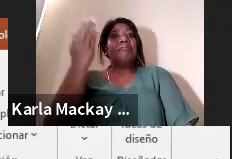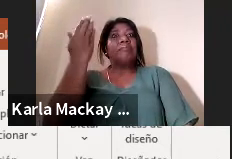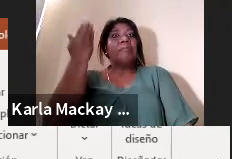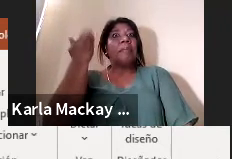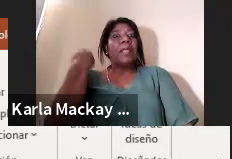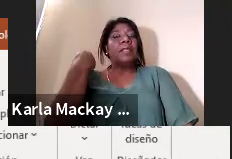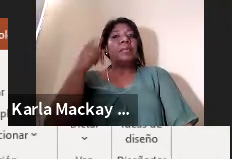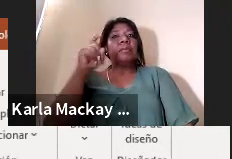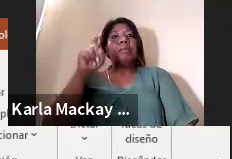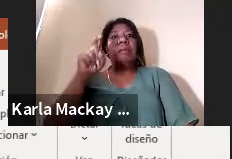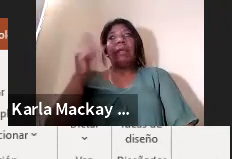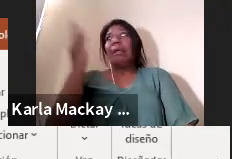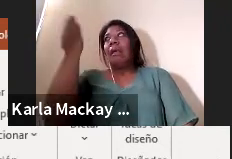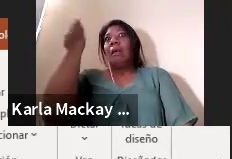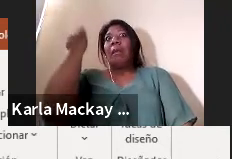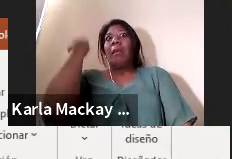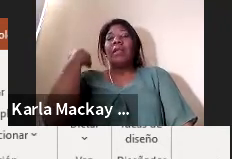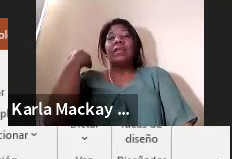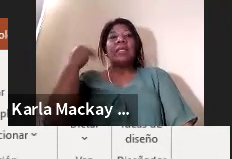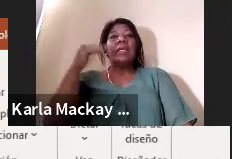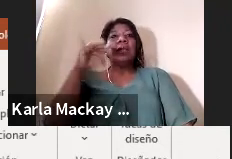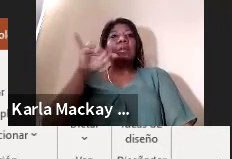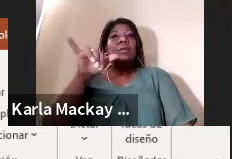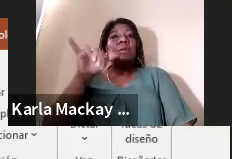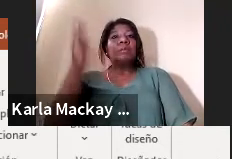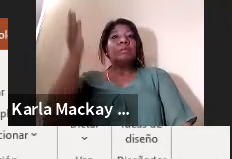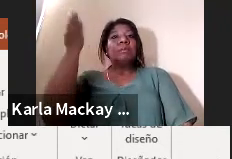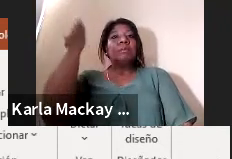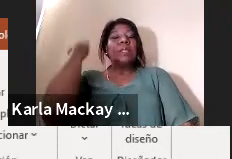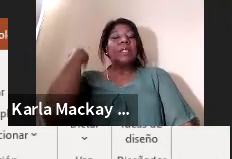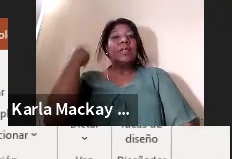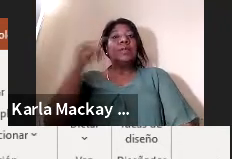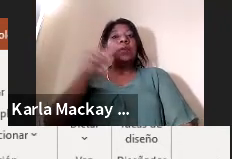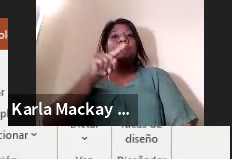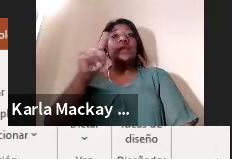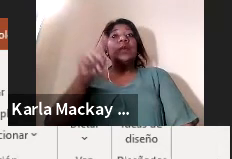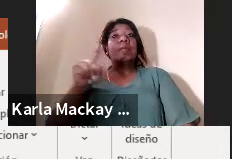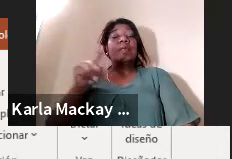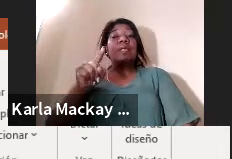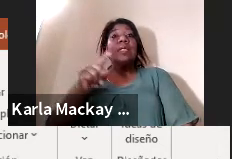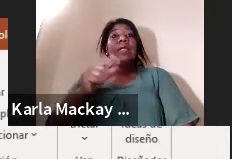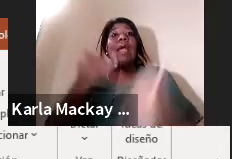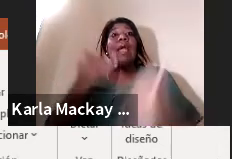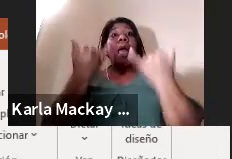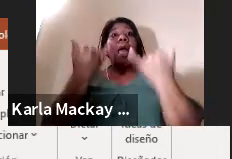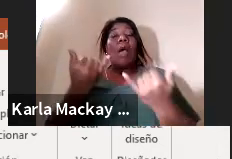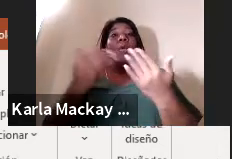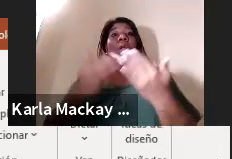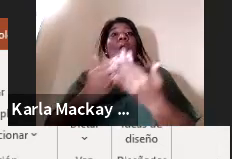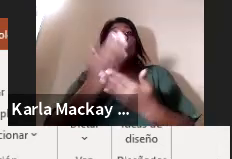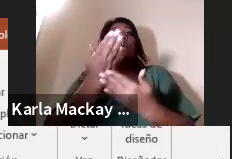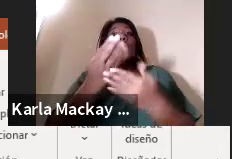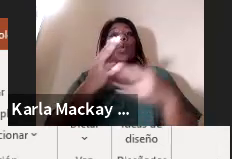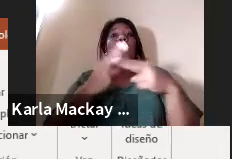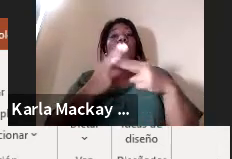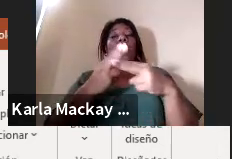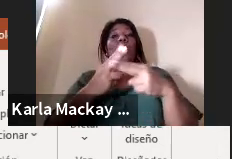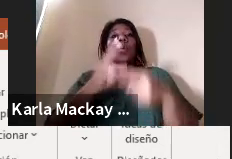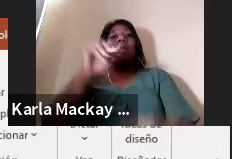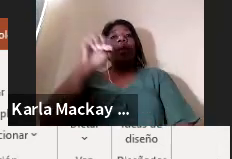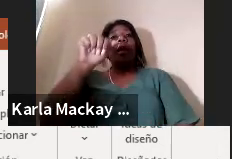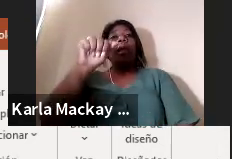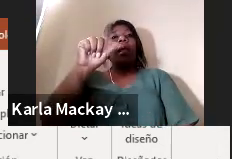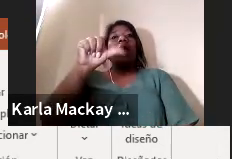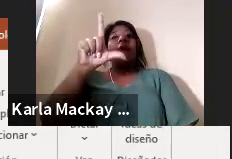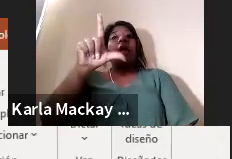un poco también en esta nueva generación alfa que si nosotros logramos formarlo desde el